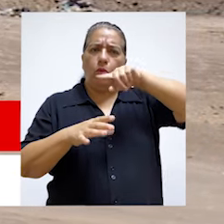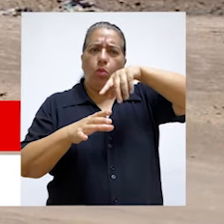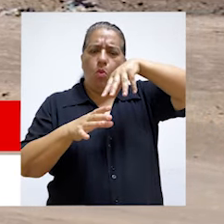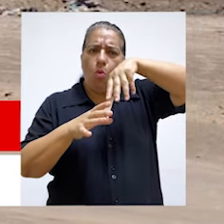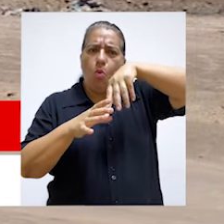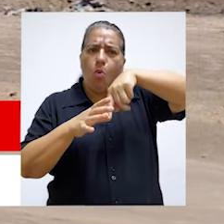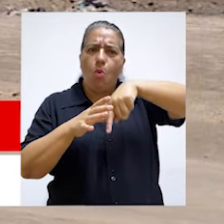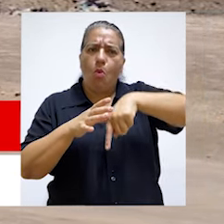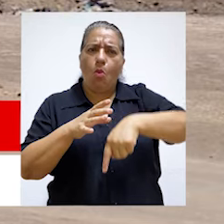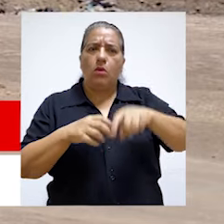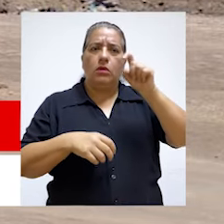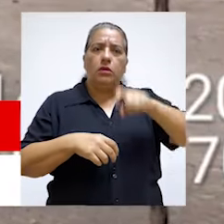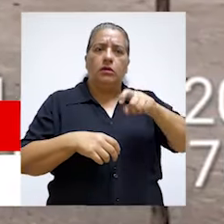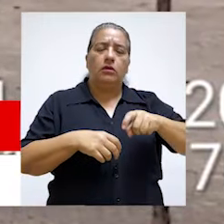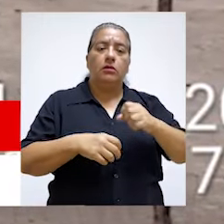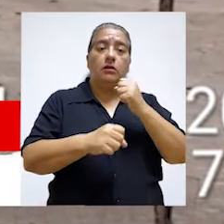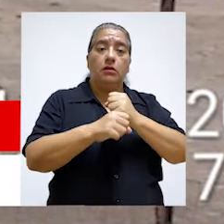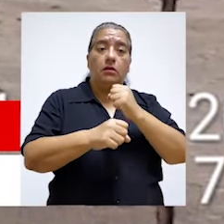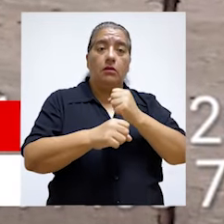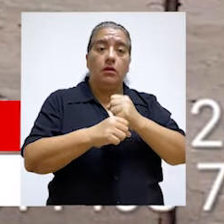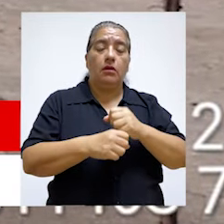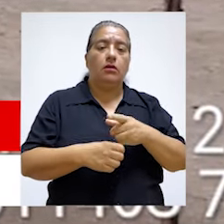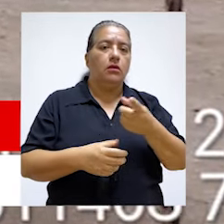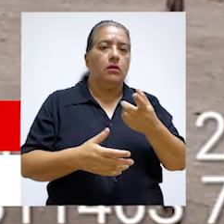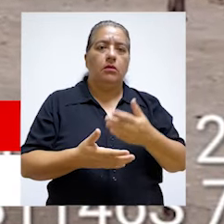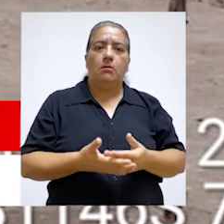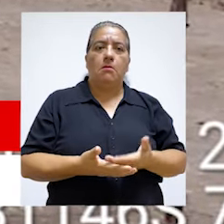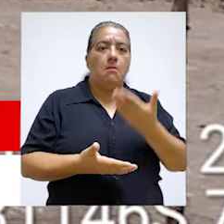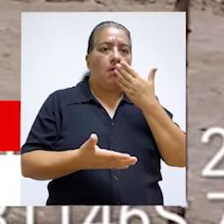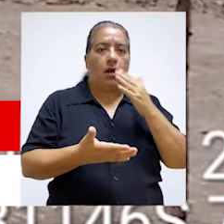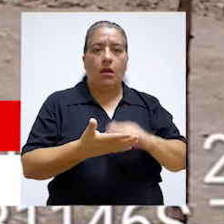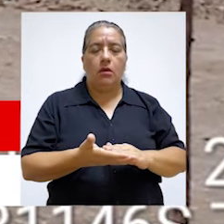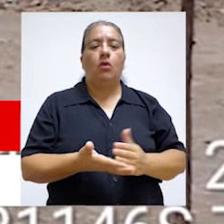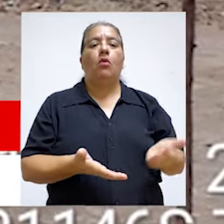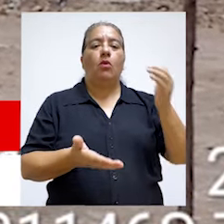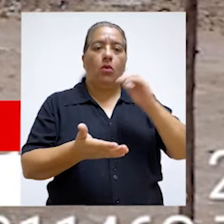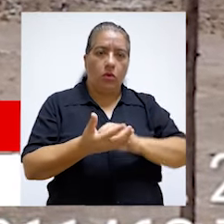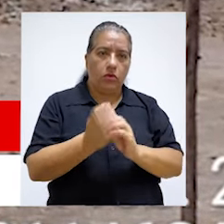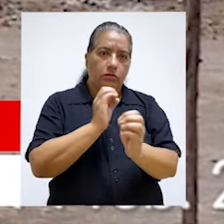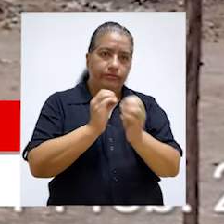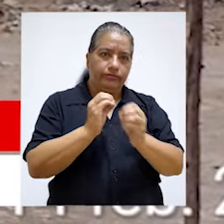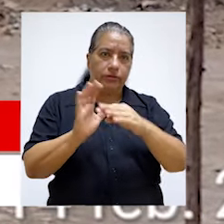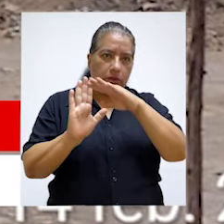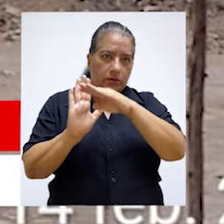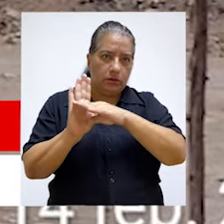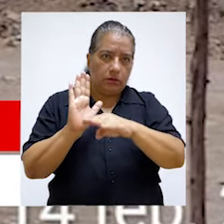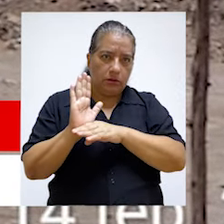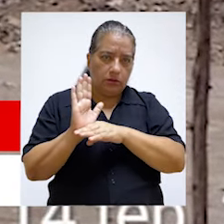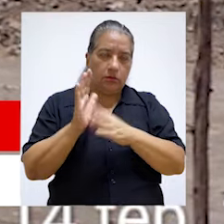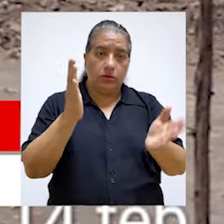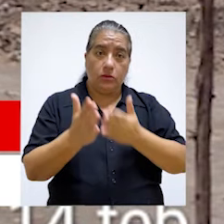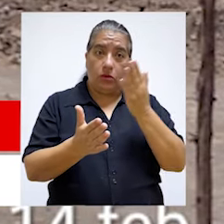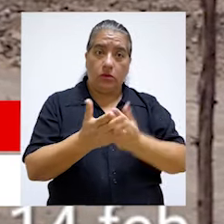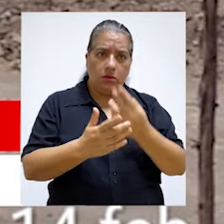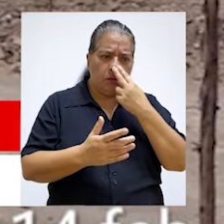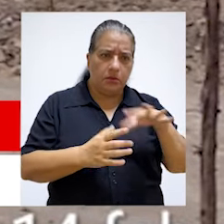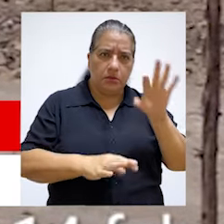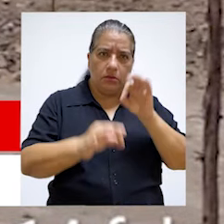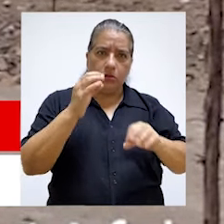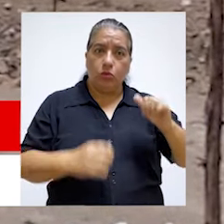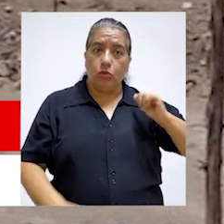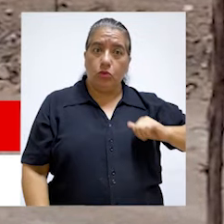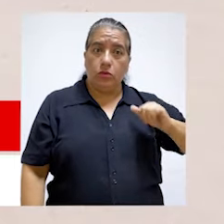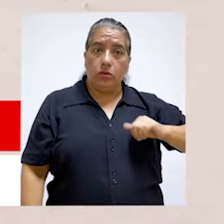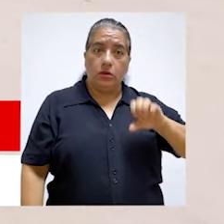la red no cuenta con la profundidad requerida para el funcionamiento del sistema, lo cual podría meritar una reformulación del expediente técnico.